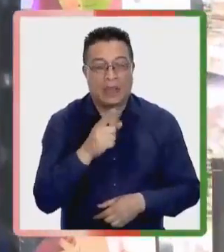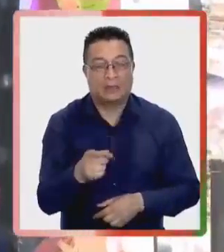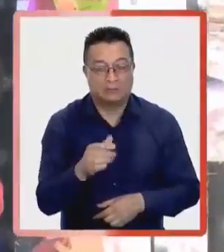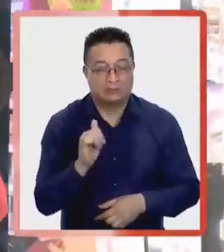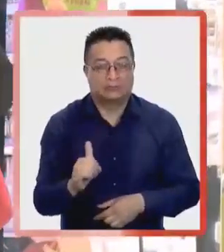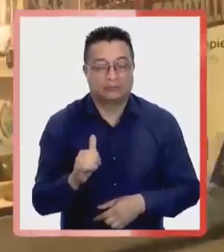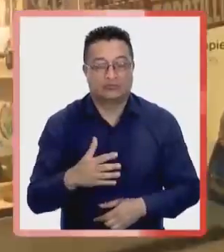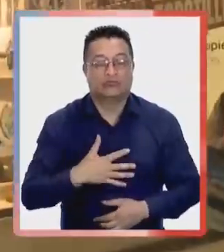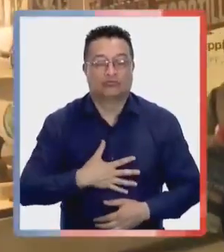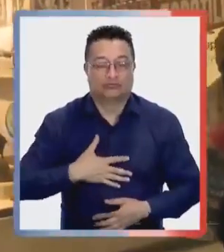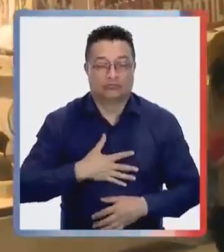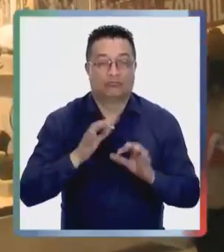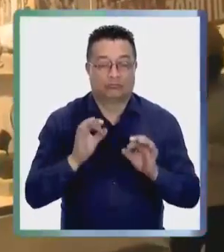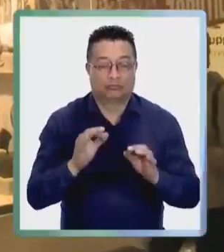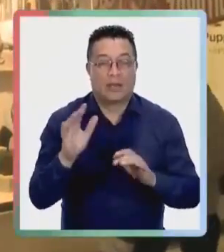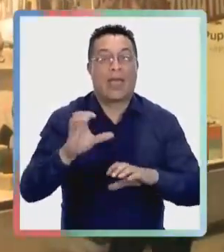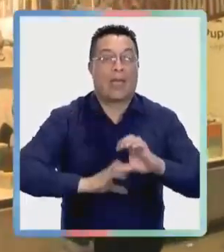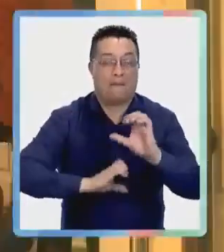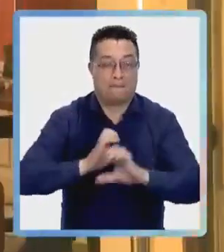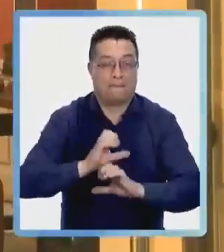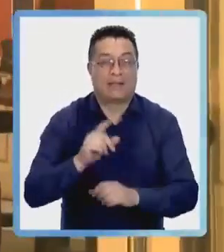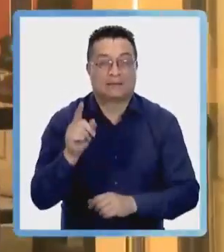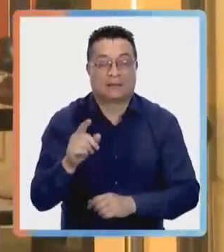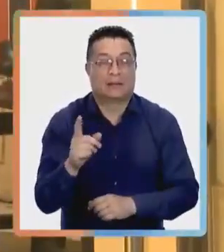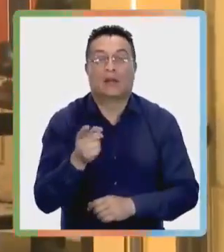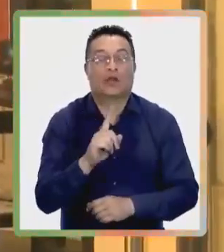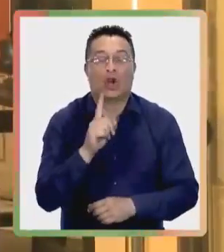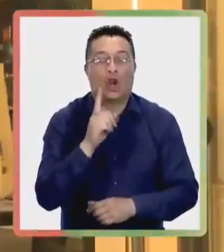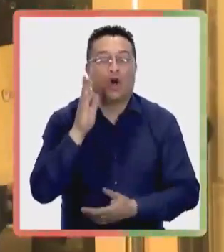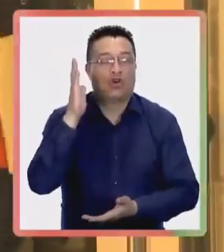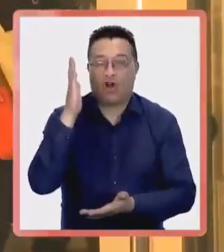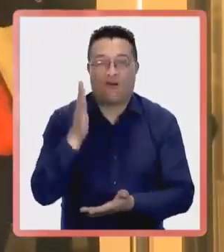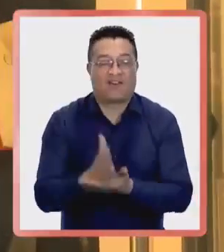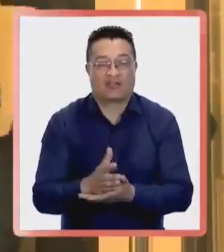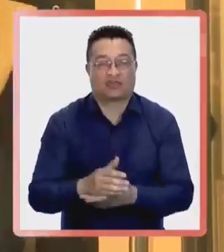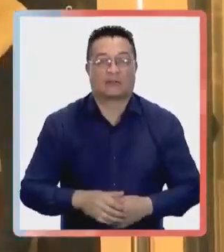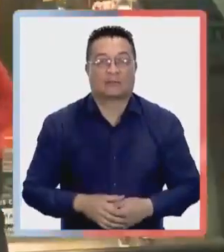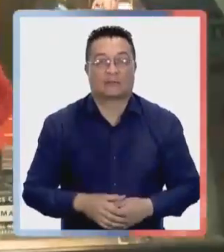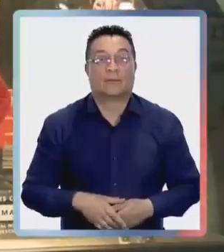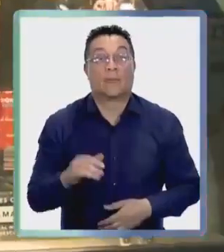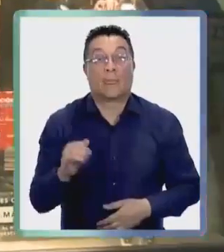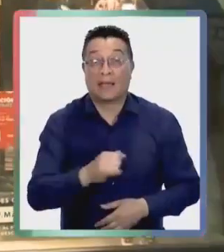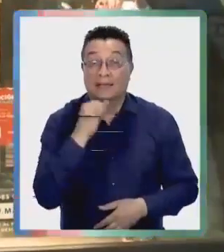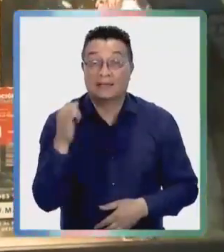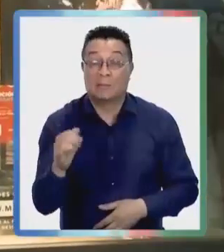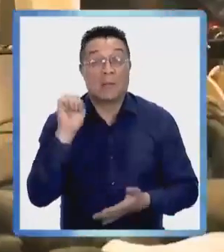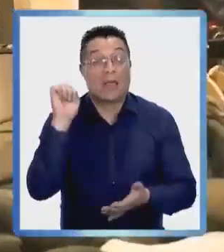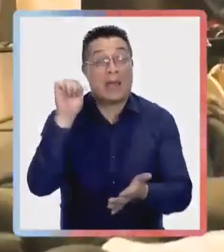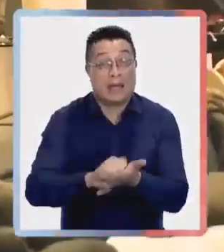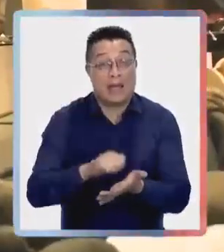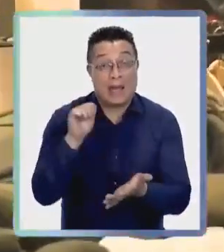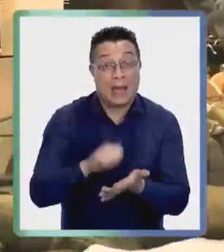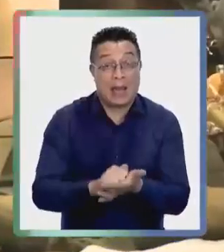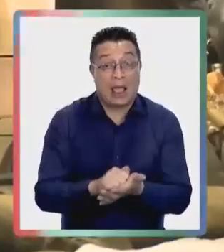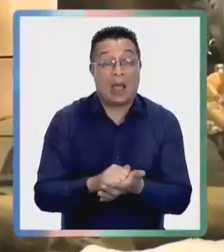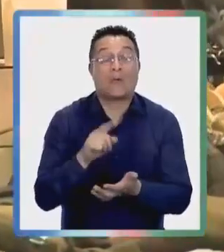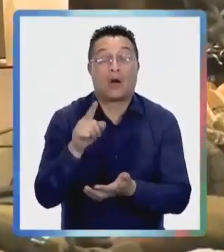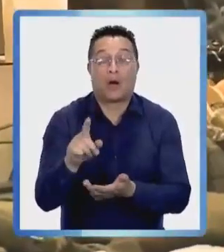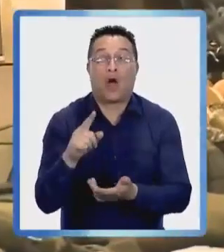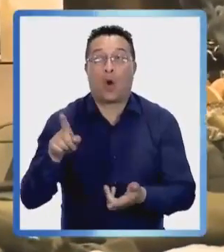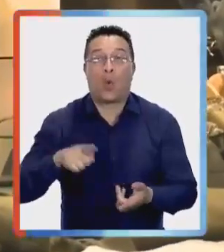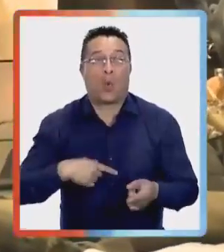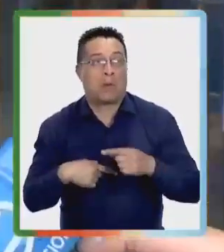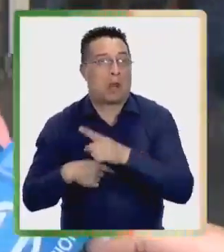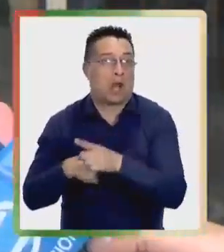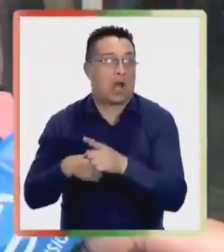esté conforme con la calidad de un producto, ahí opera la garantía voluntaria o de satisfacción por parte de las empresas, sin que sea una